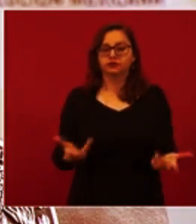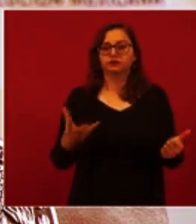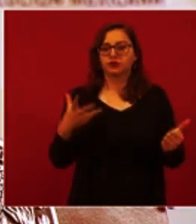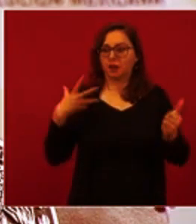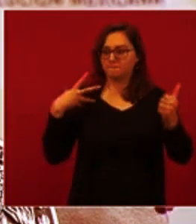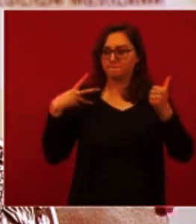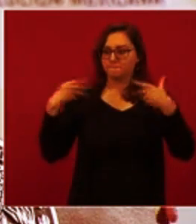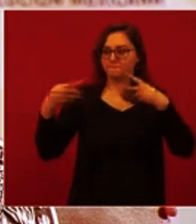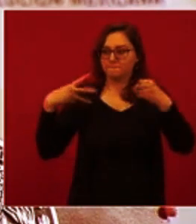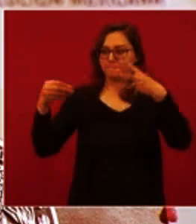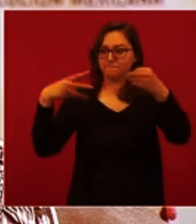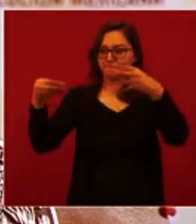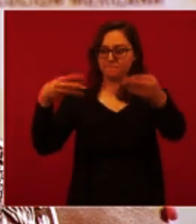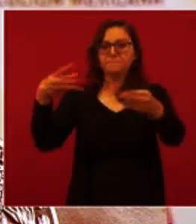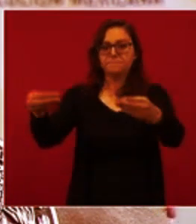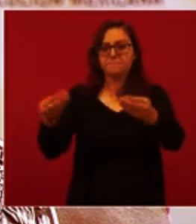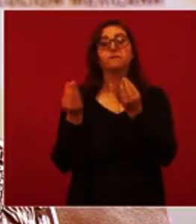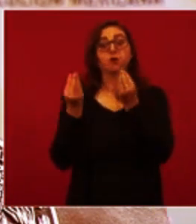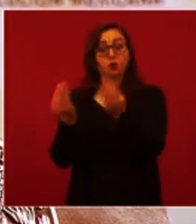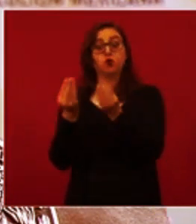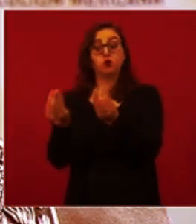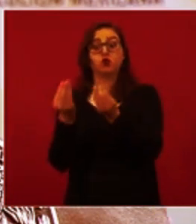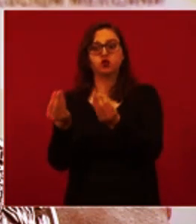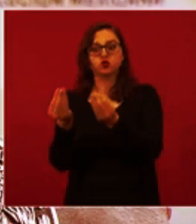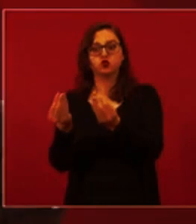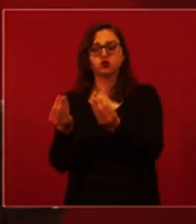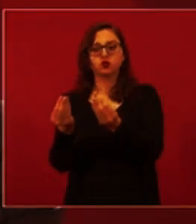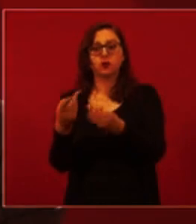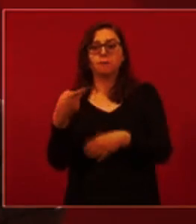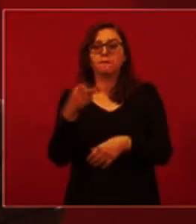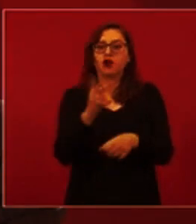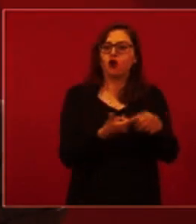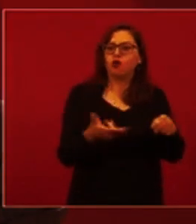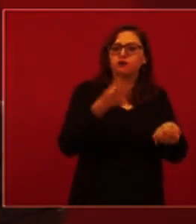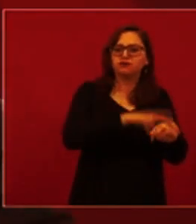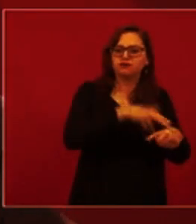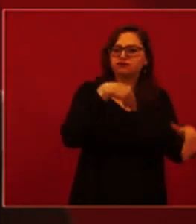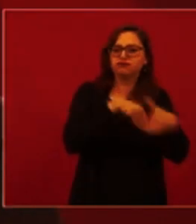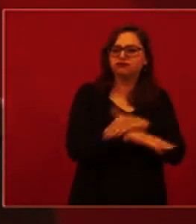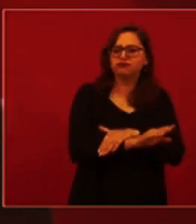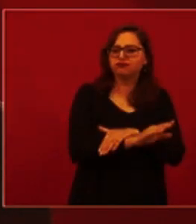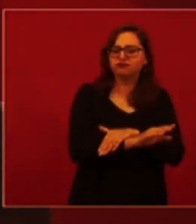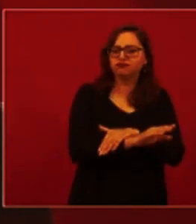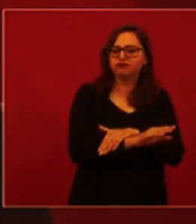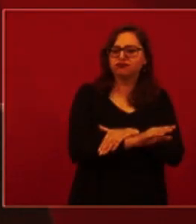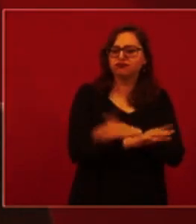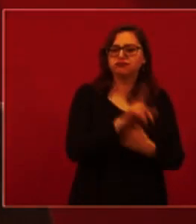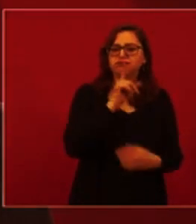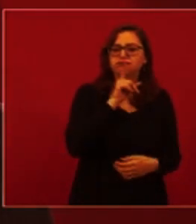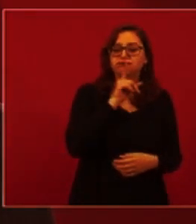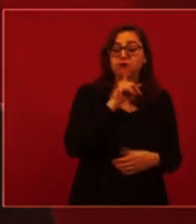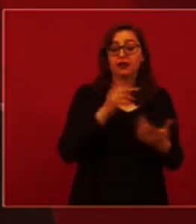con la relativa ocurrencia lenta del incremento de hospitalizaciones. A diferencia de la variante